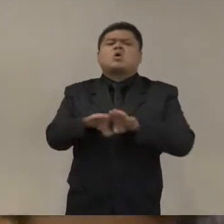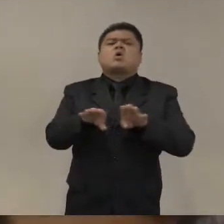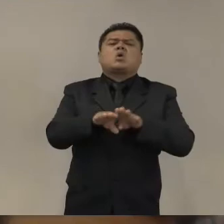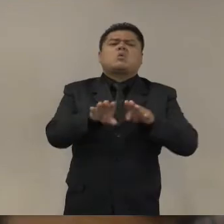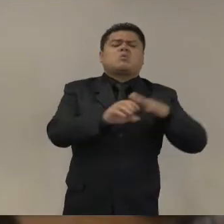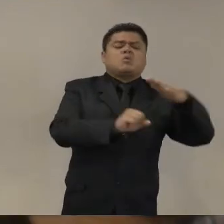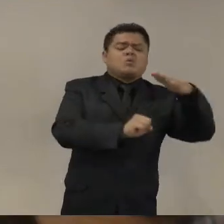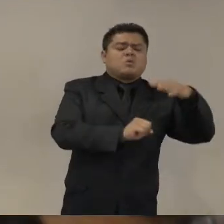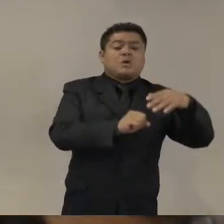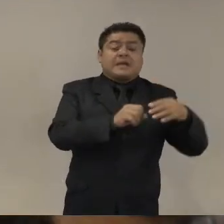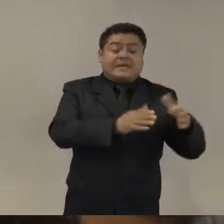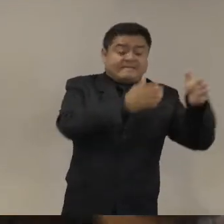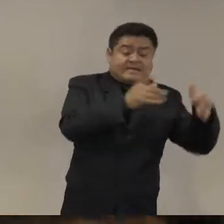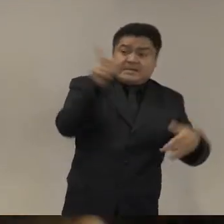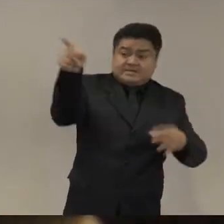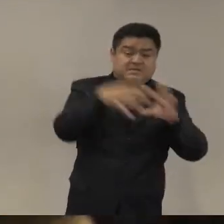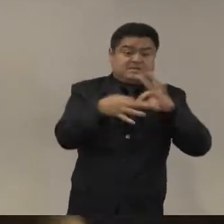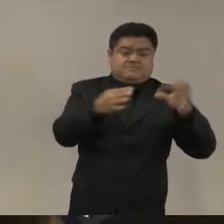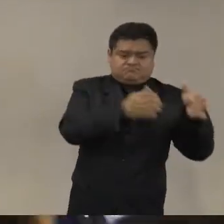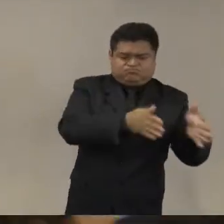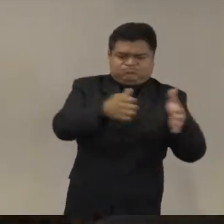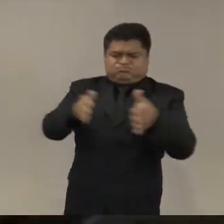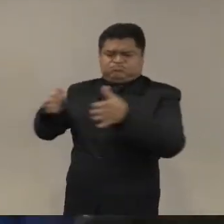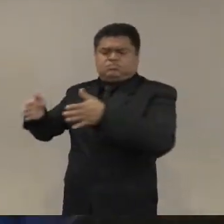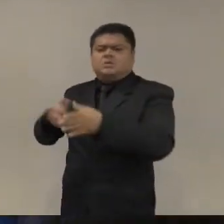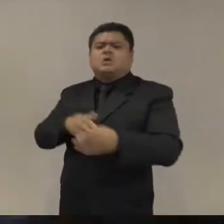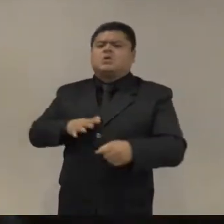si la clave es la gobernanza